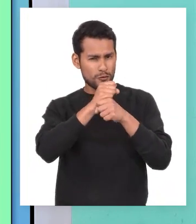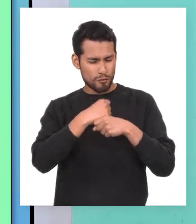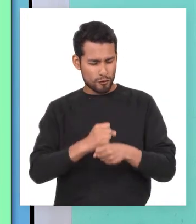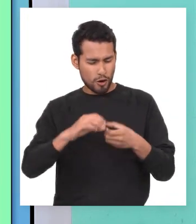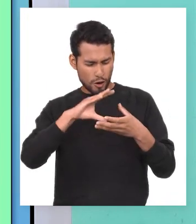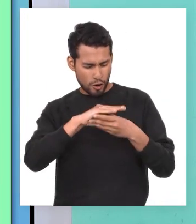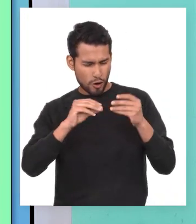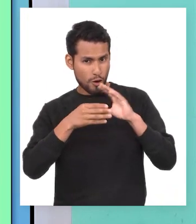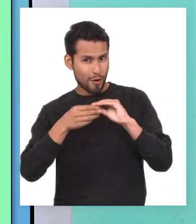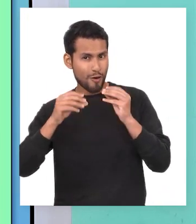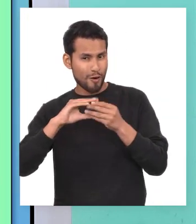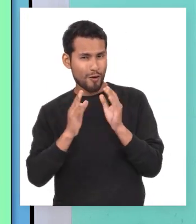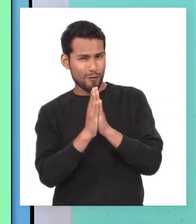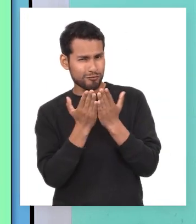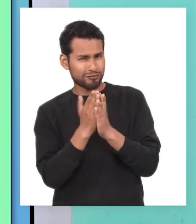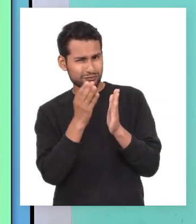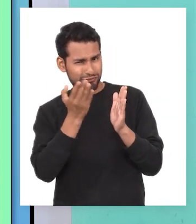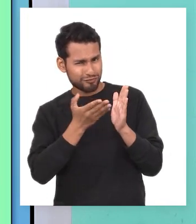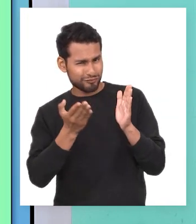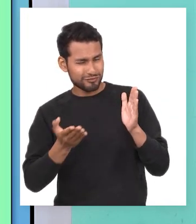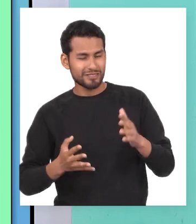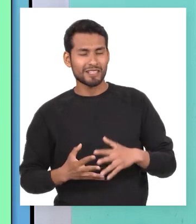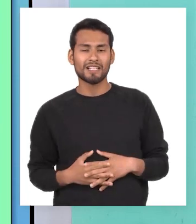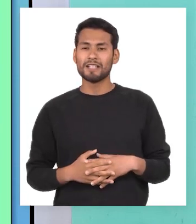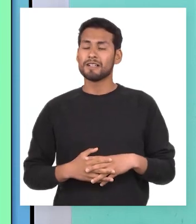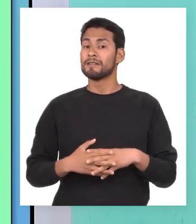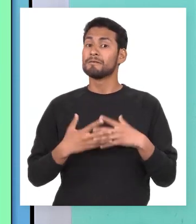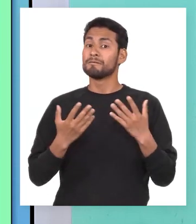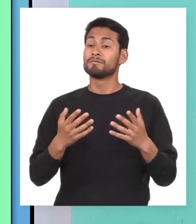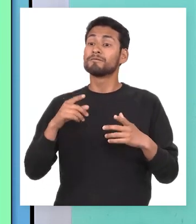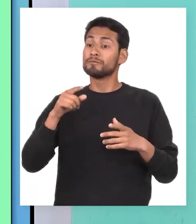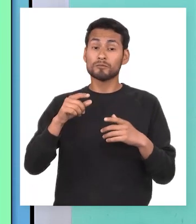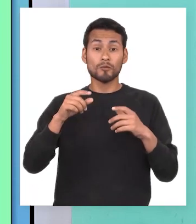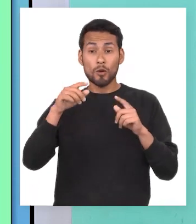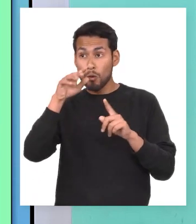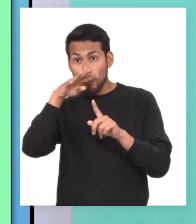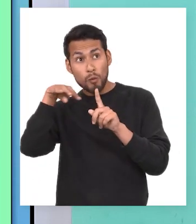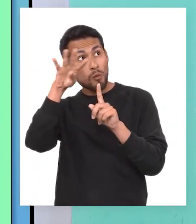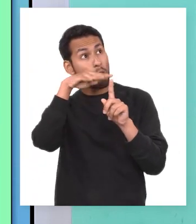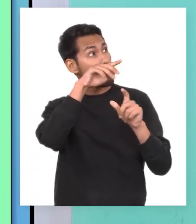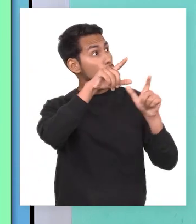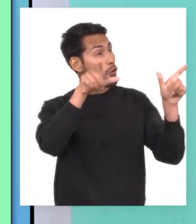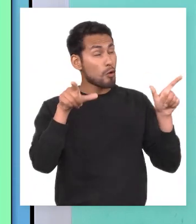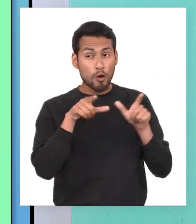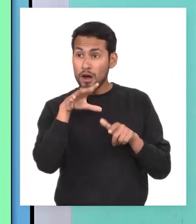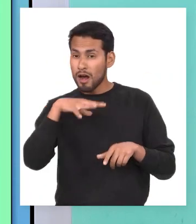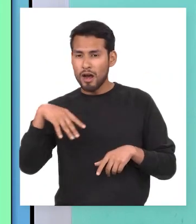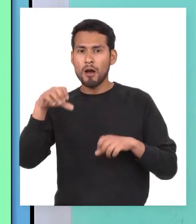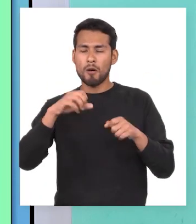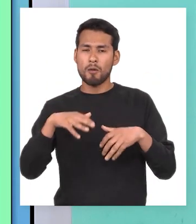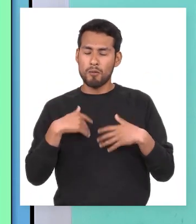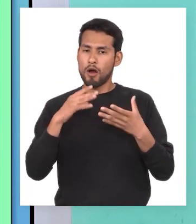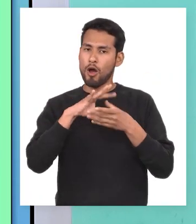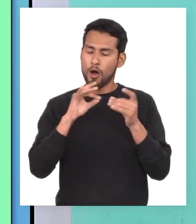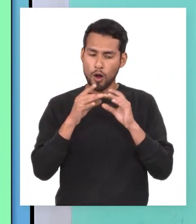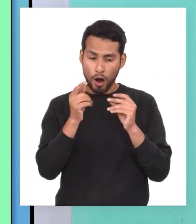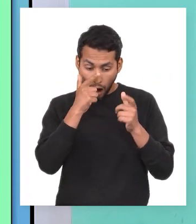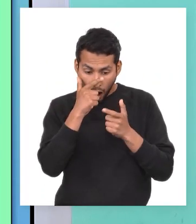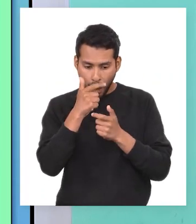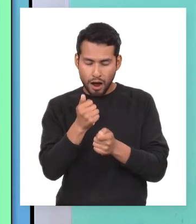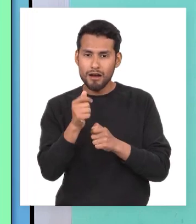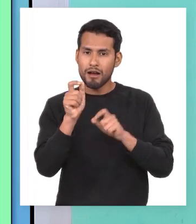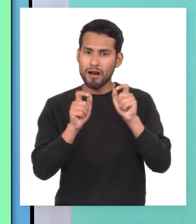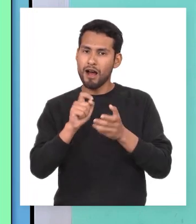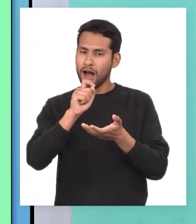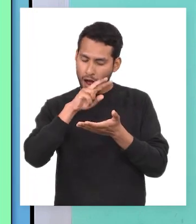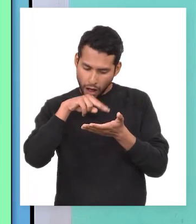novelas Cuentos u otros relatos La descripción de escenarios sirve para darle más dinamismo a la historia Y captar la atención